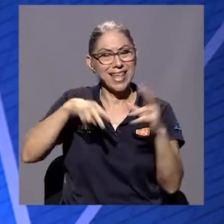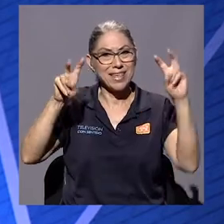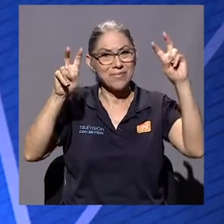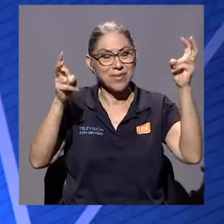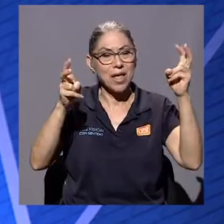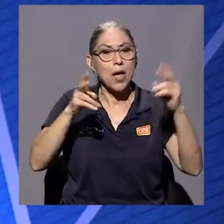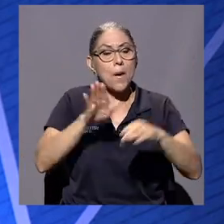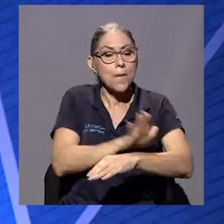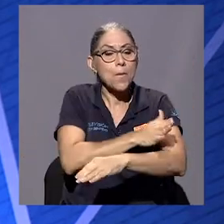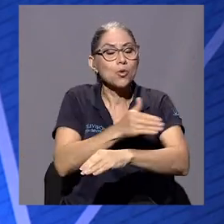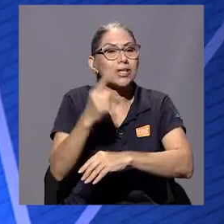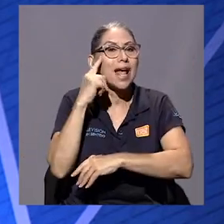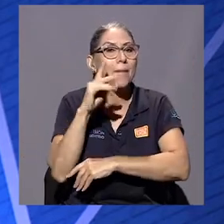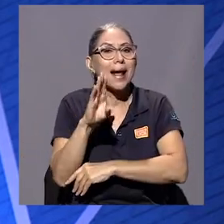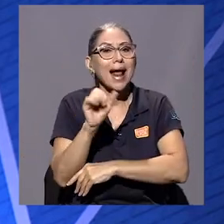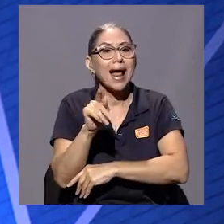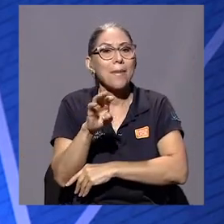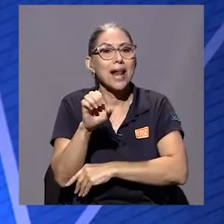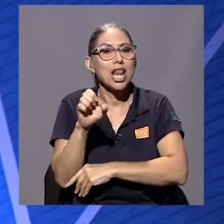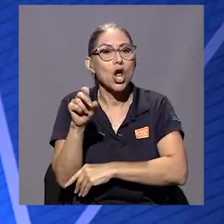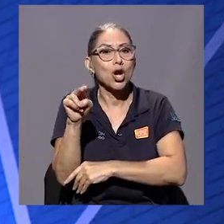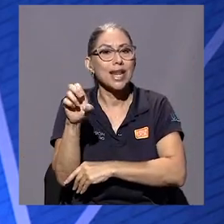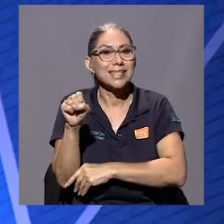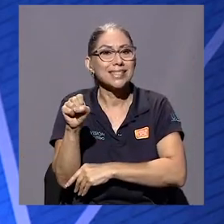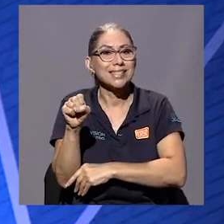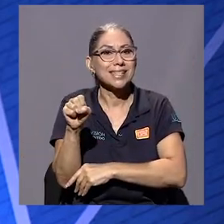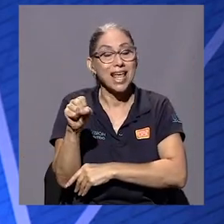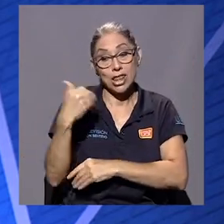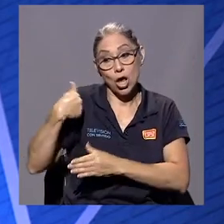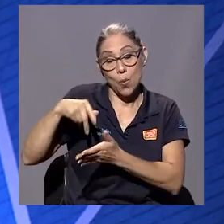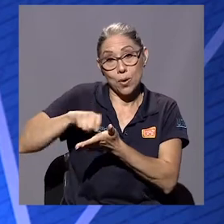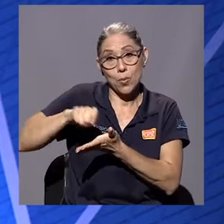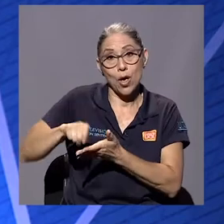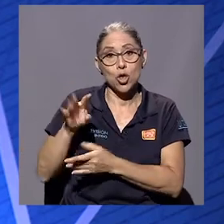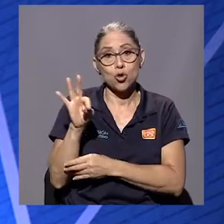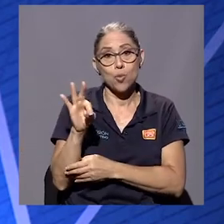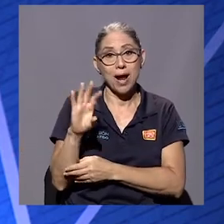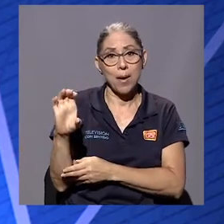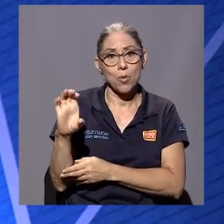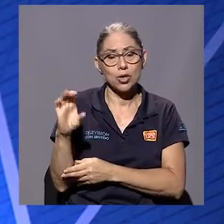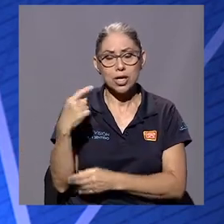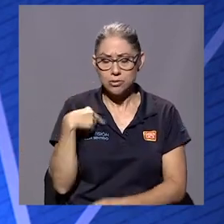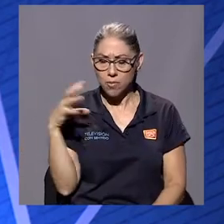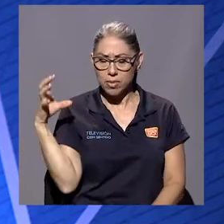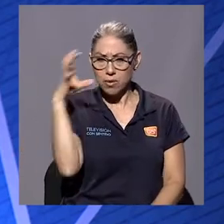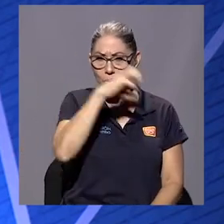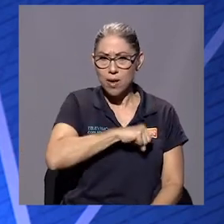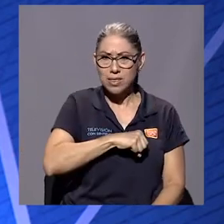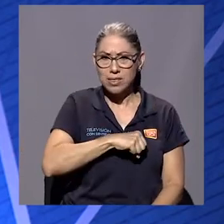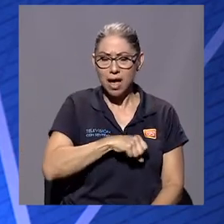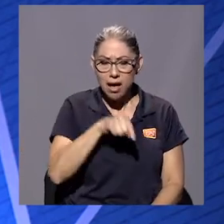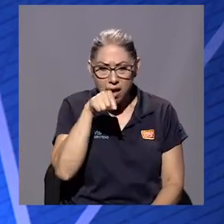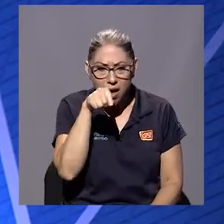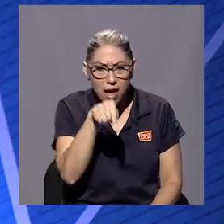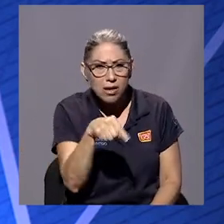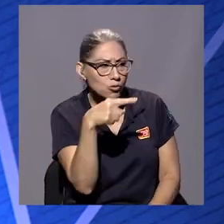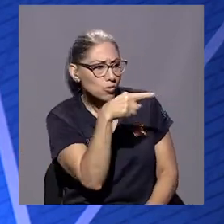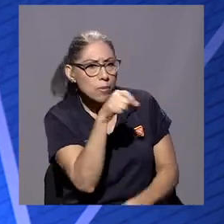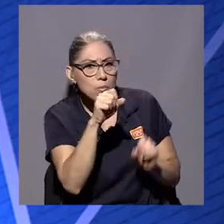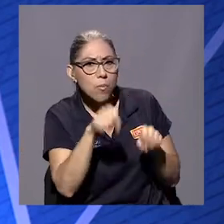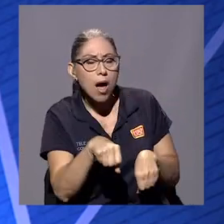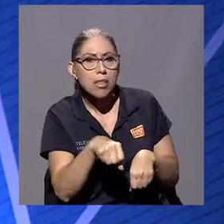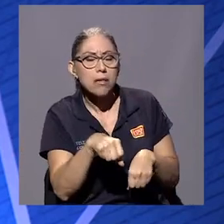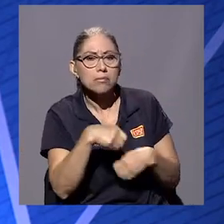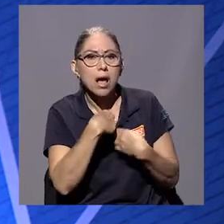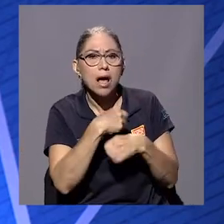para Camaleones de Truman Capote, ¿podría identificar en usted cómo podía llevar ese tipo de texto a una práctica?